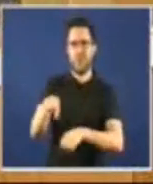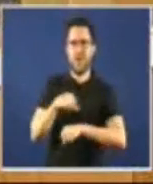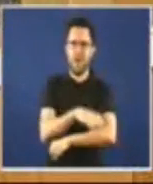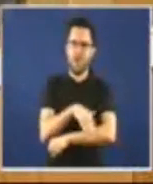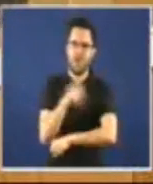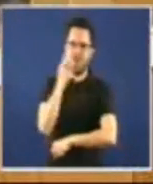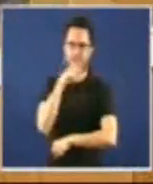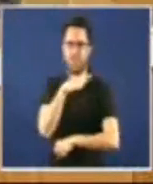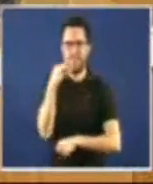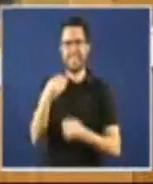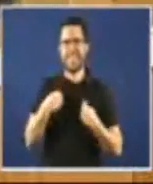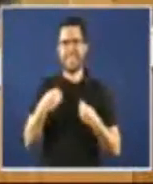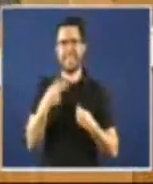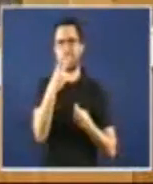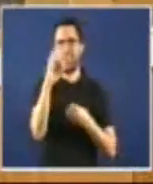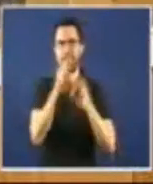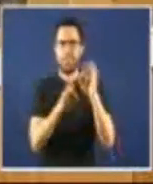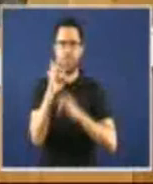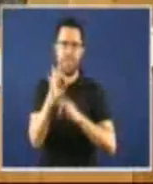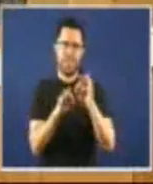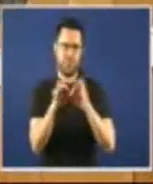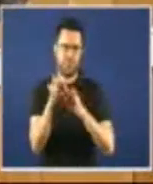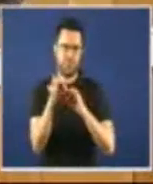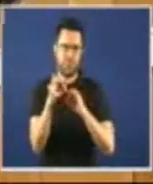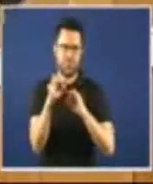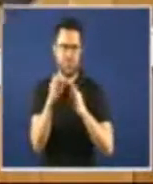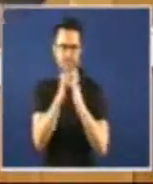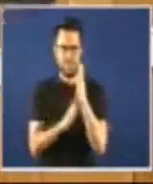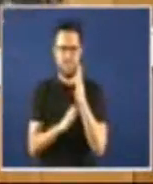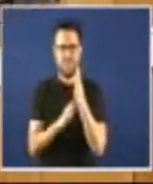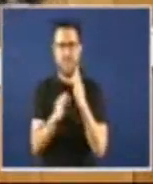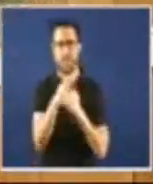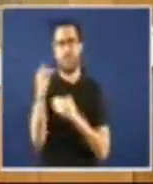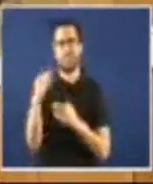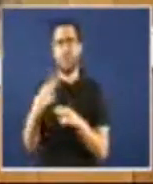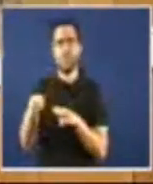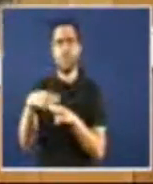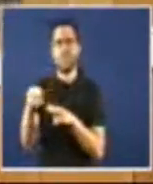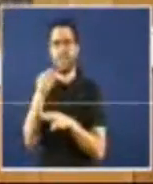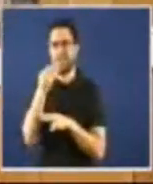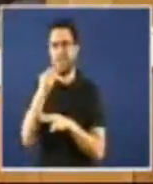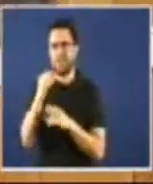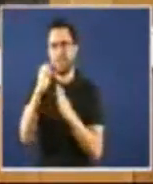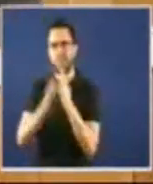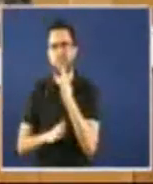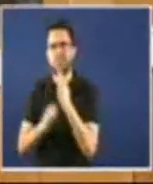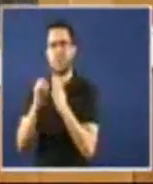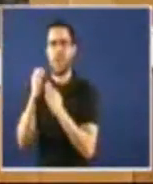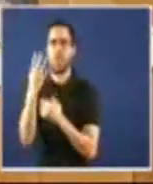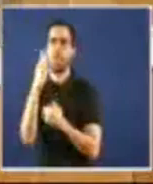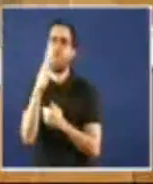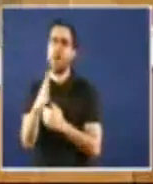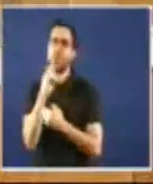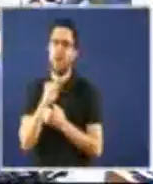sanidade, 20% en términos reais. Os fondos para a política de vivenda foron rebaixados neses catranos ao 20